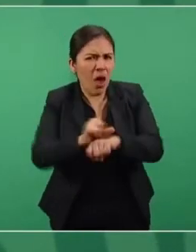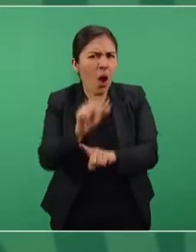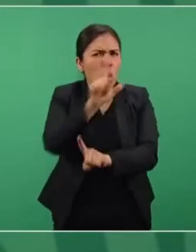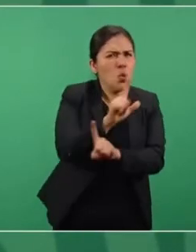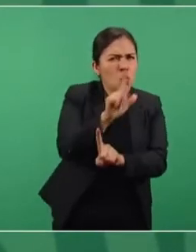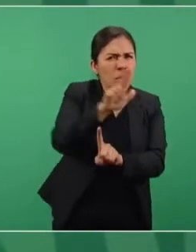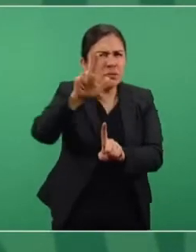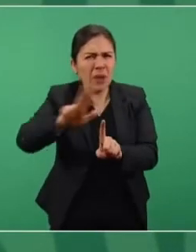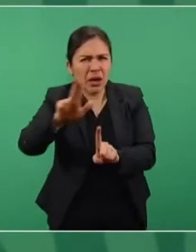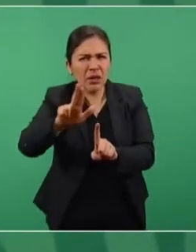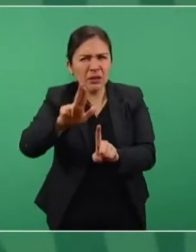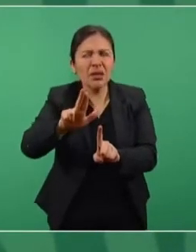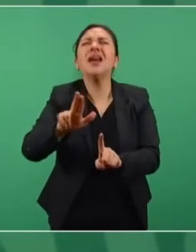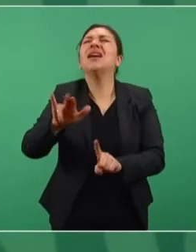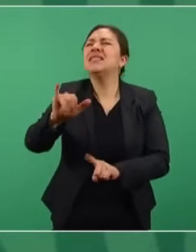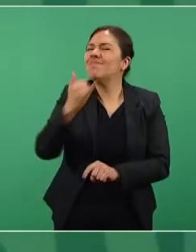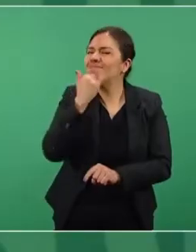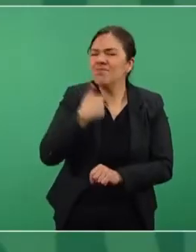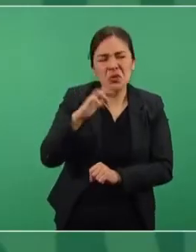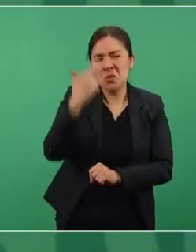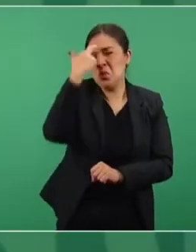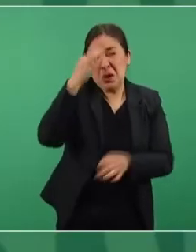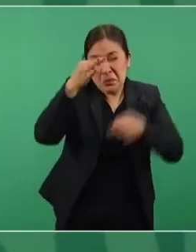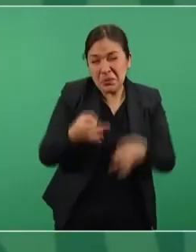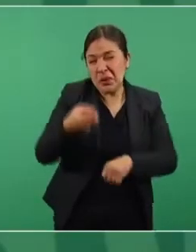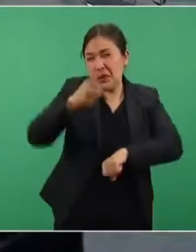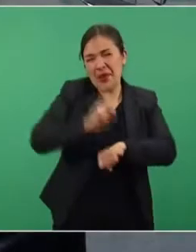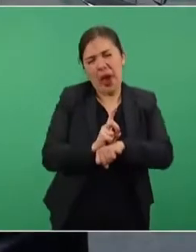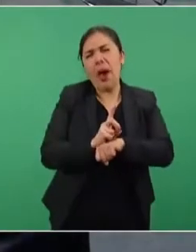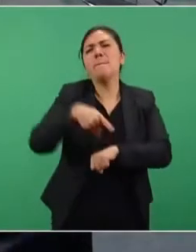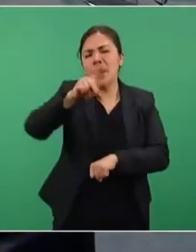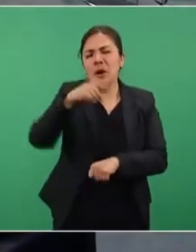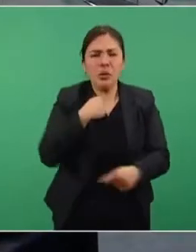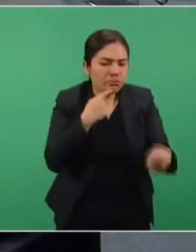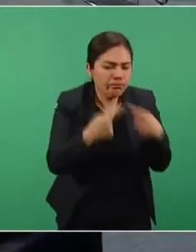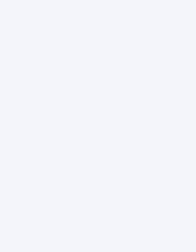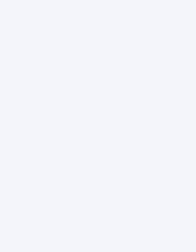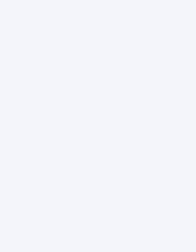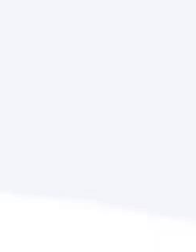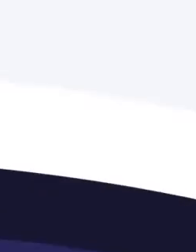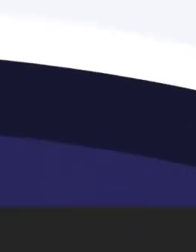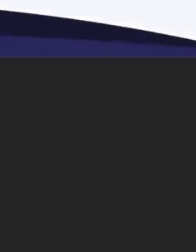pasada? Sí, no recuerdo el día, pero tomamos la decisión de eso.